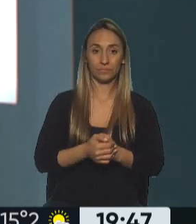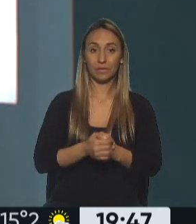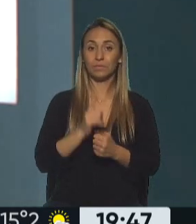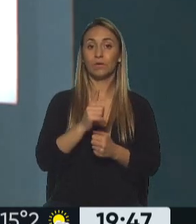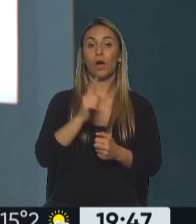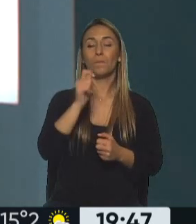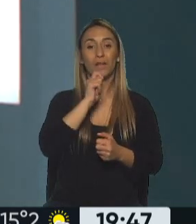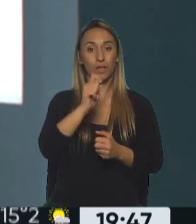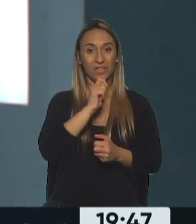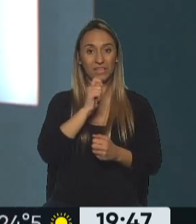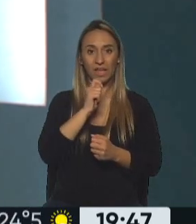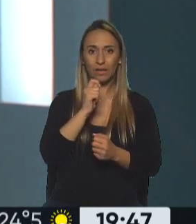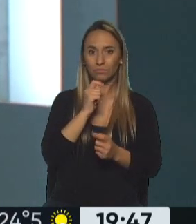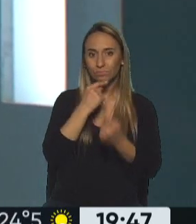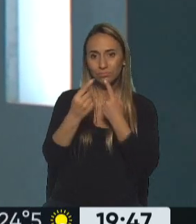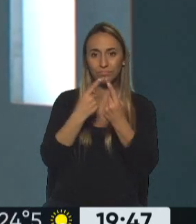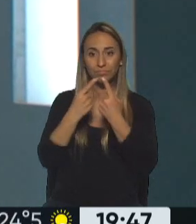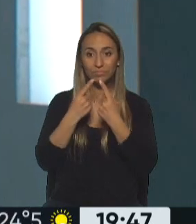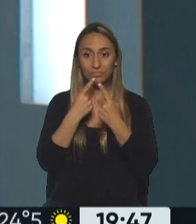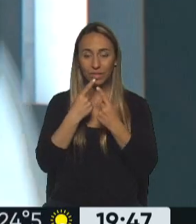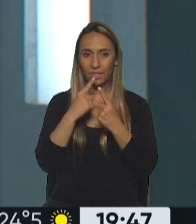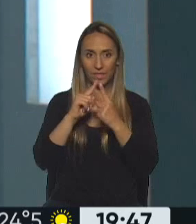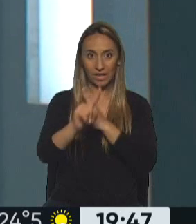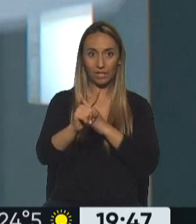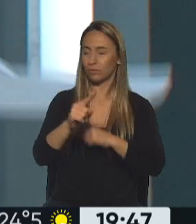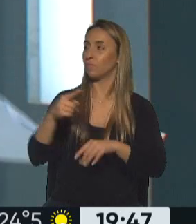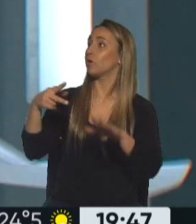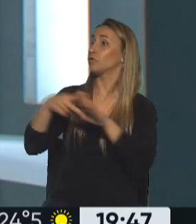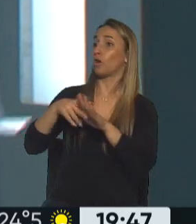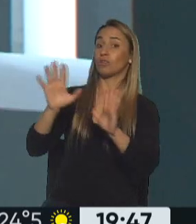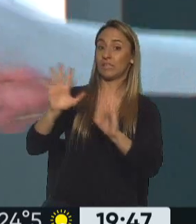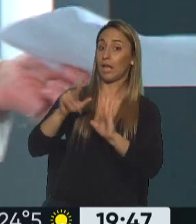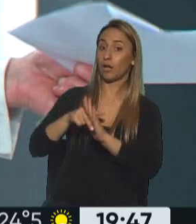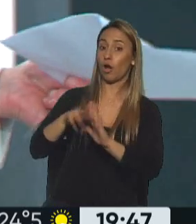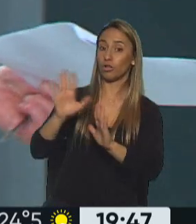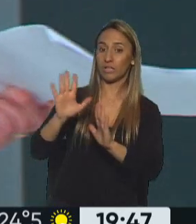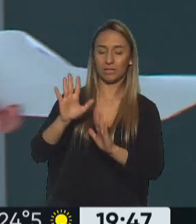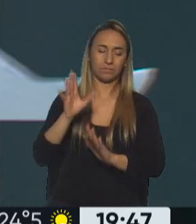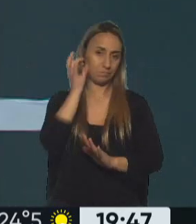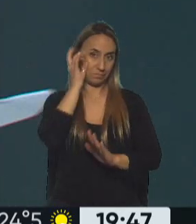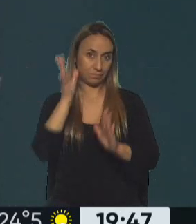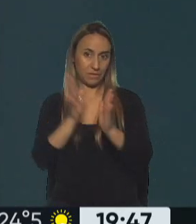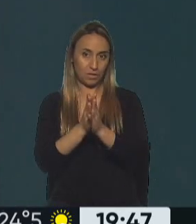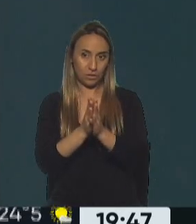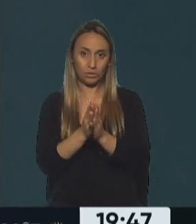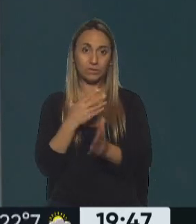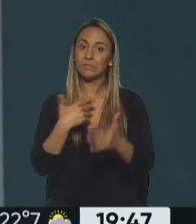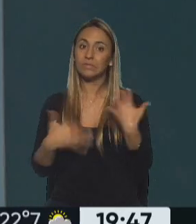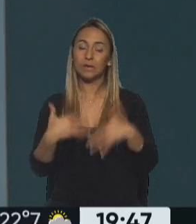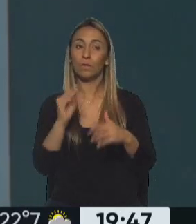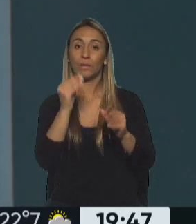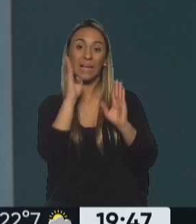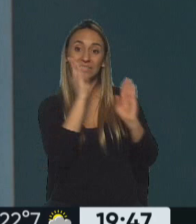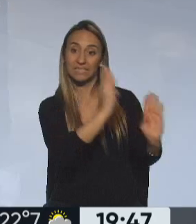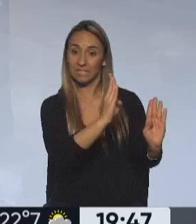de uno de esos espacios, enseguida fue al corte, le pidió disculpas porque estaba urgido por Brasil. Y entonces